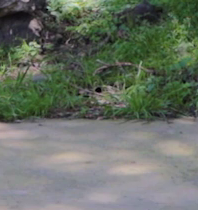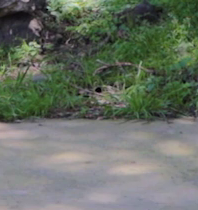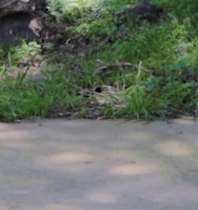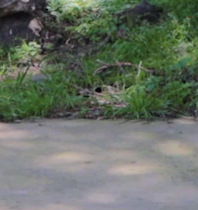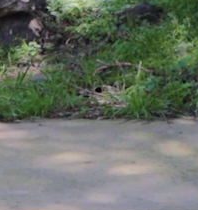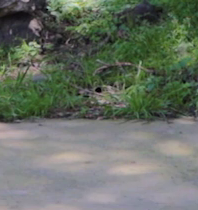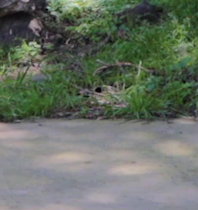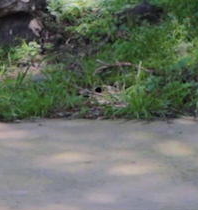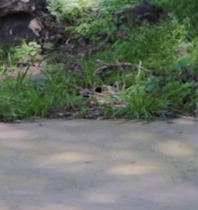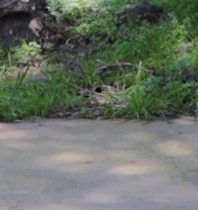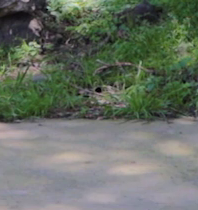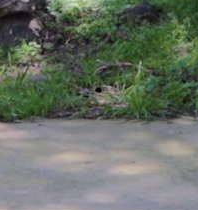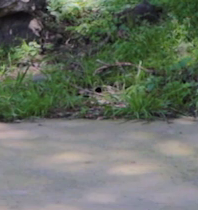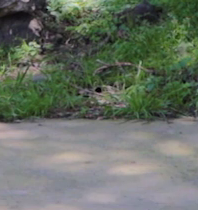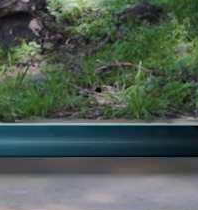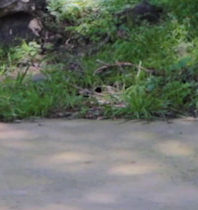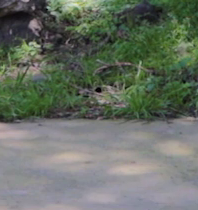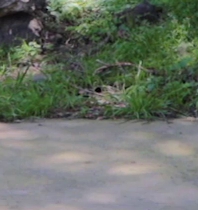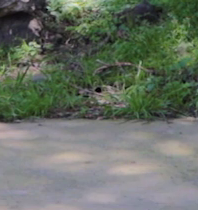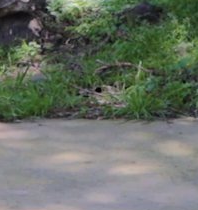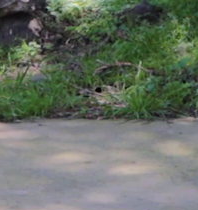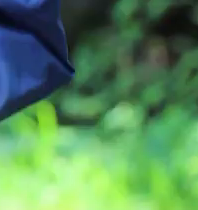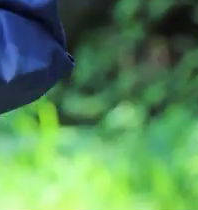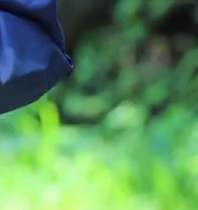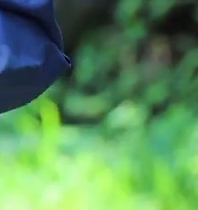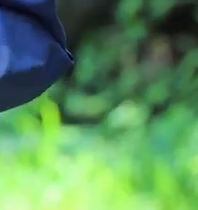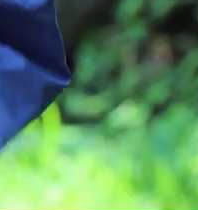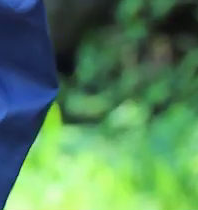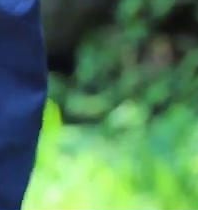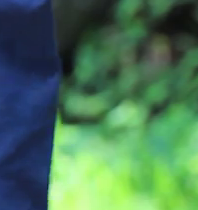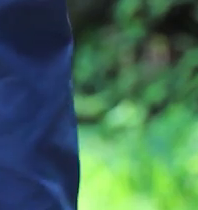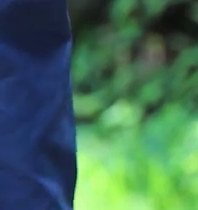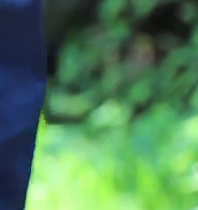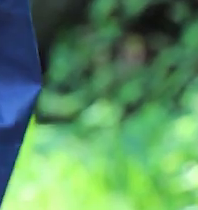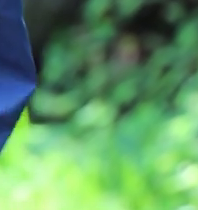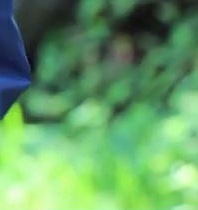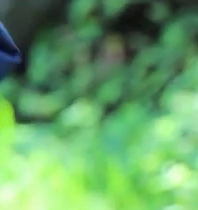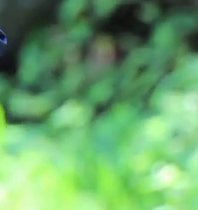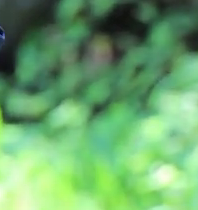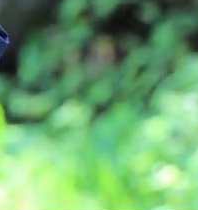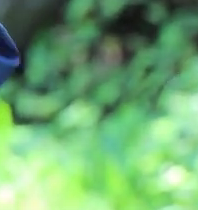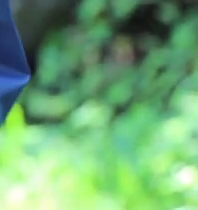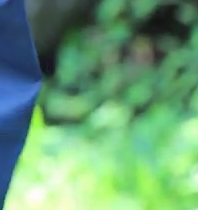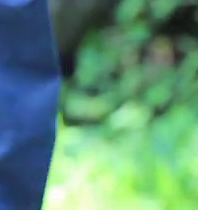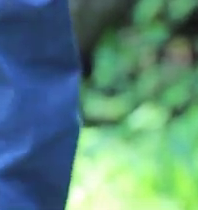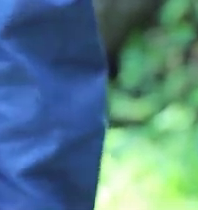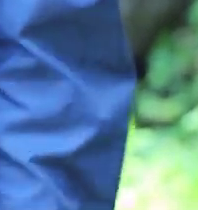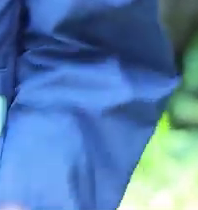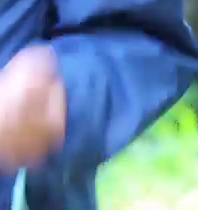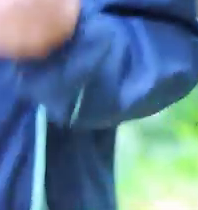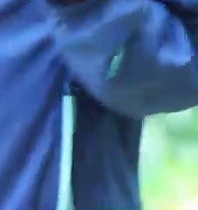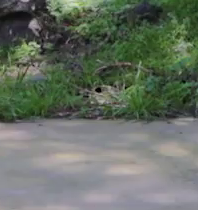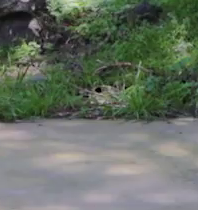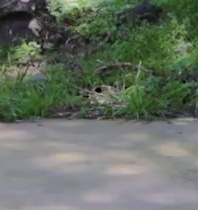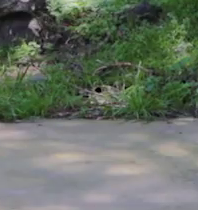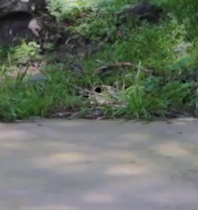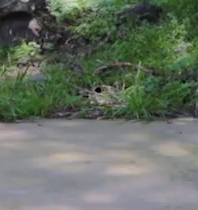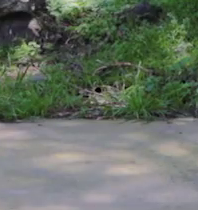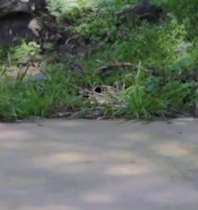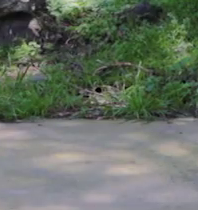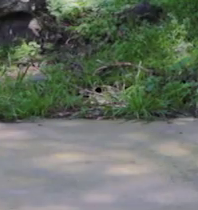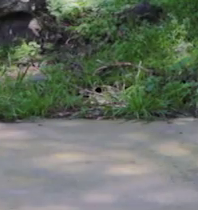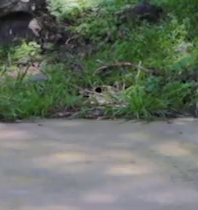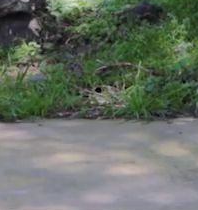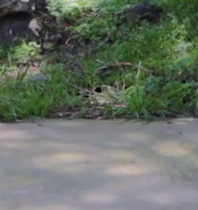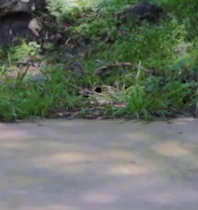extensión. Muy bien, Jair, exacto. Así, perfecto. Otra más, una vez más.